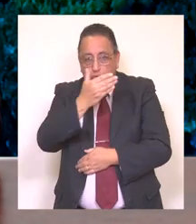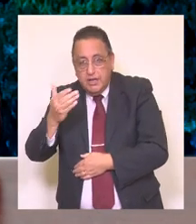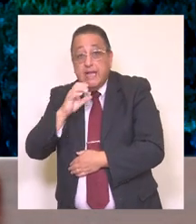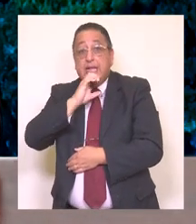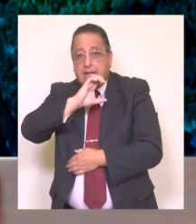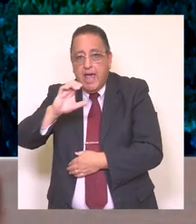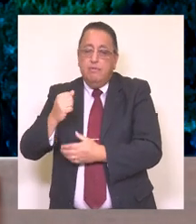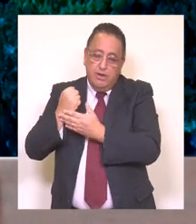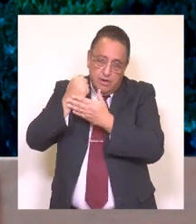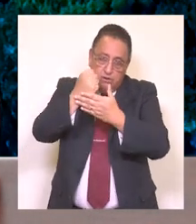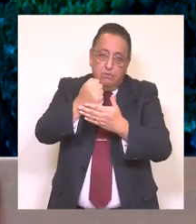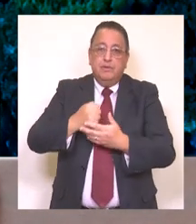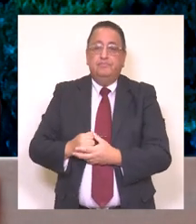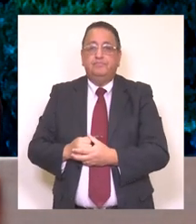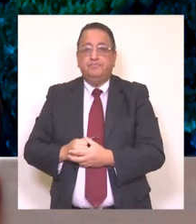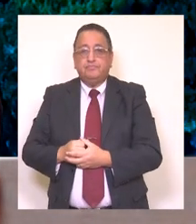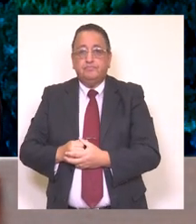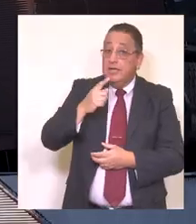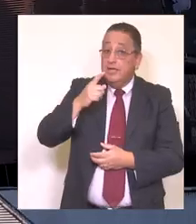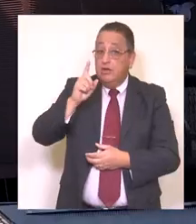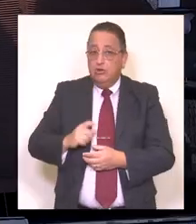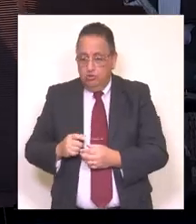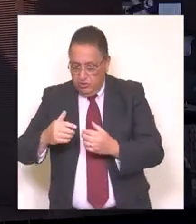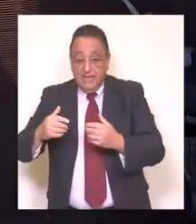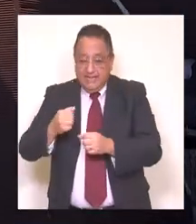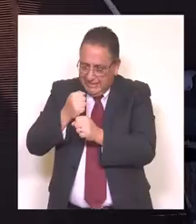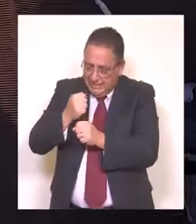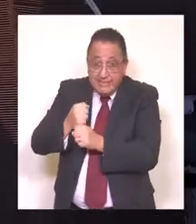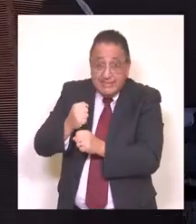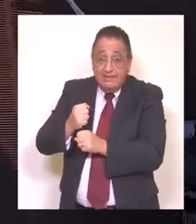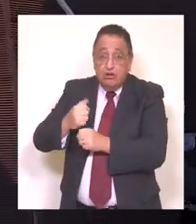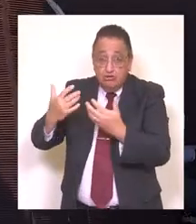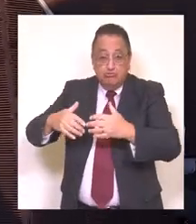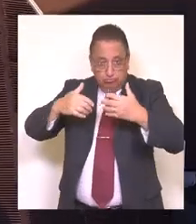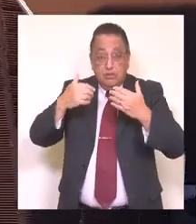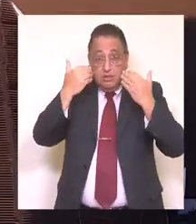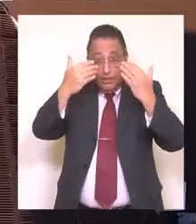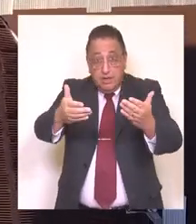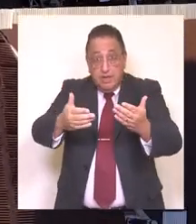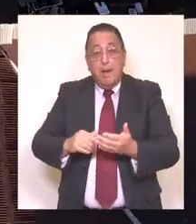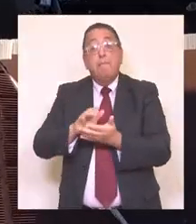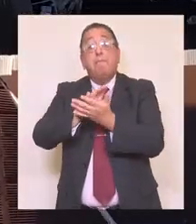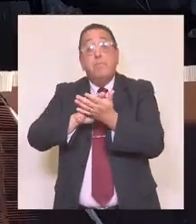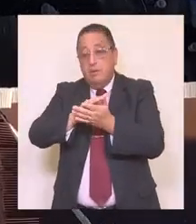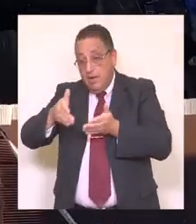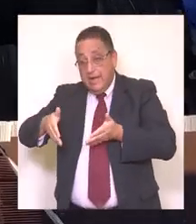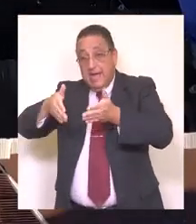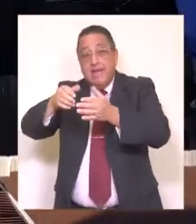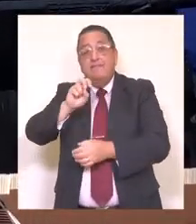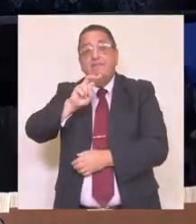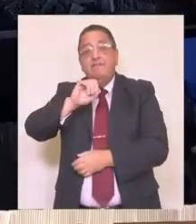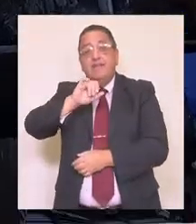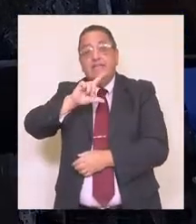vayan en directo en beneficio de estas familias. Con respecto a las obras ya entregadas, concretamos la construcción